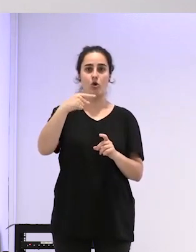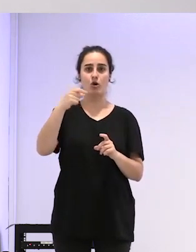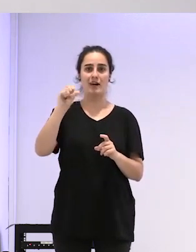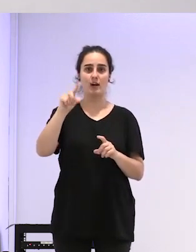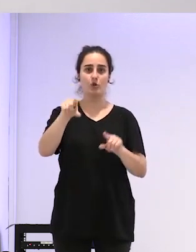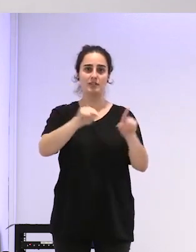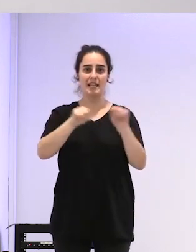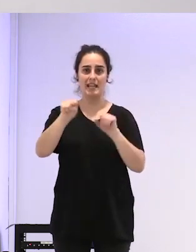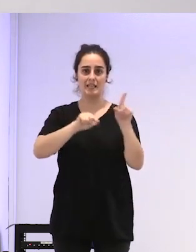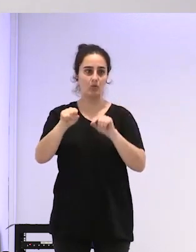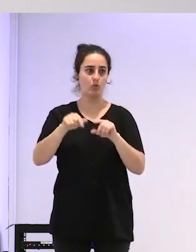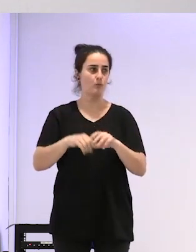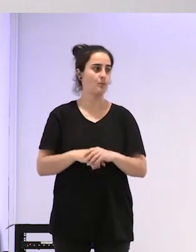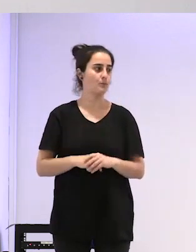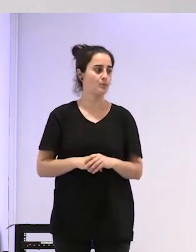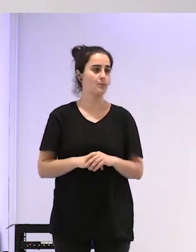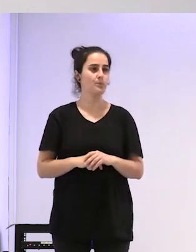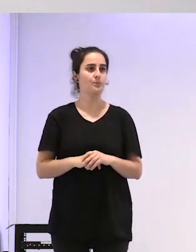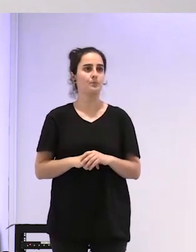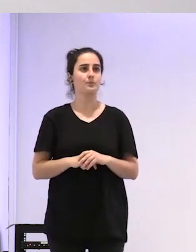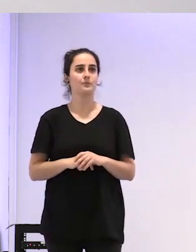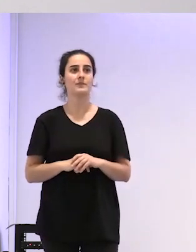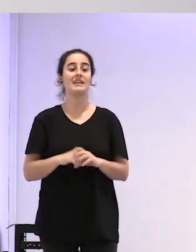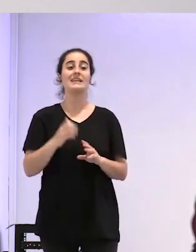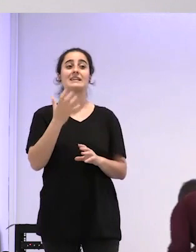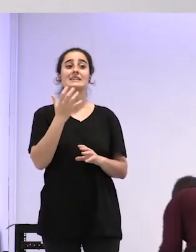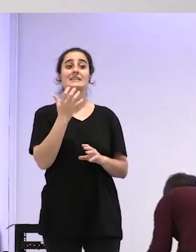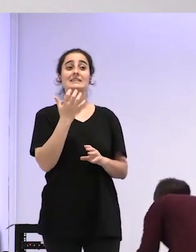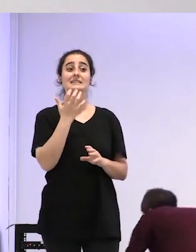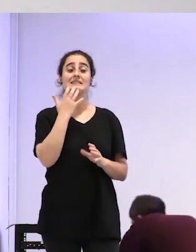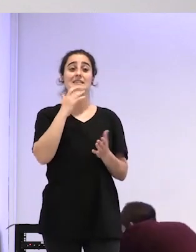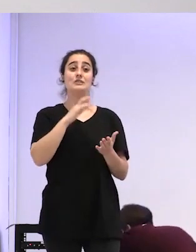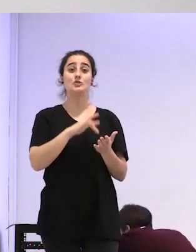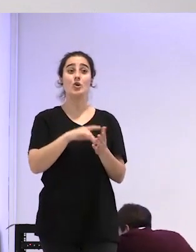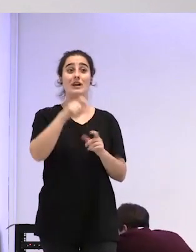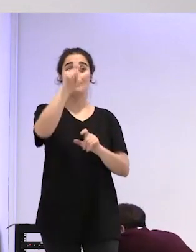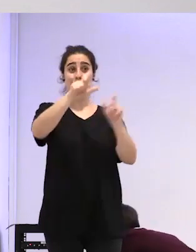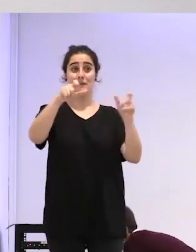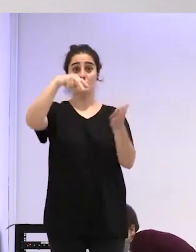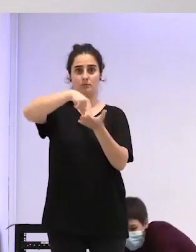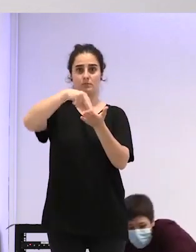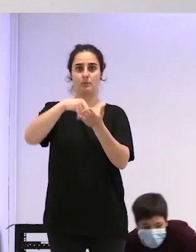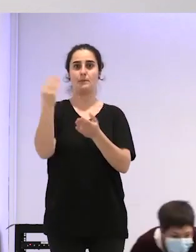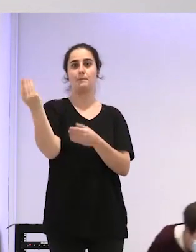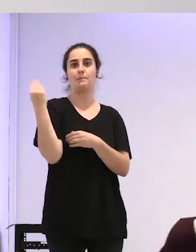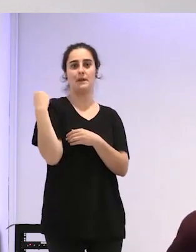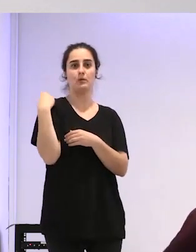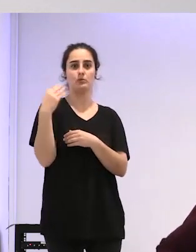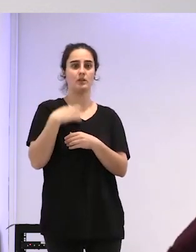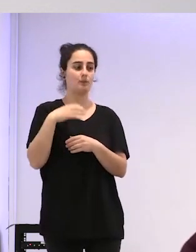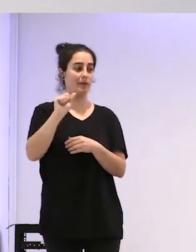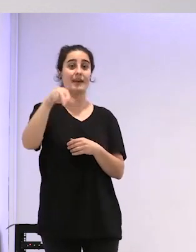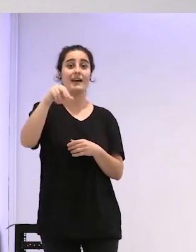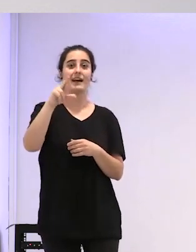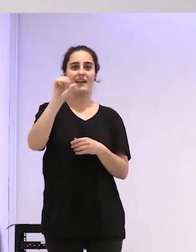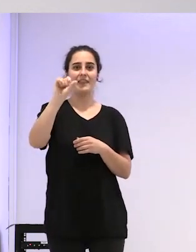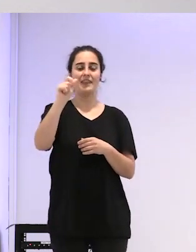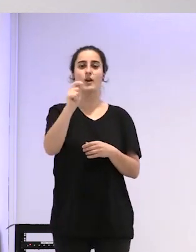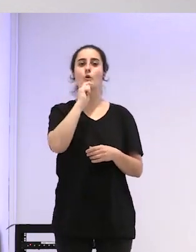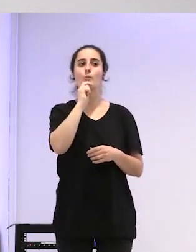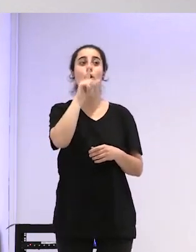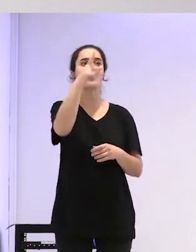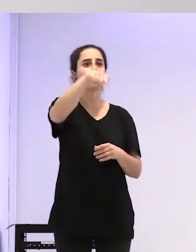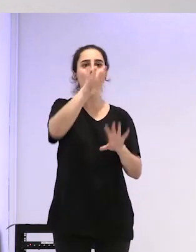si hay preguntas en persona os puede venir Andrea con el micro pero no lo